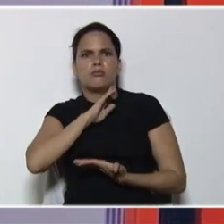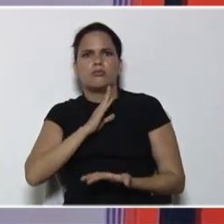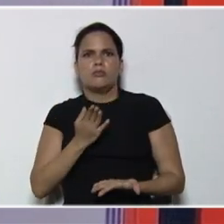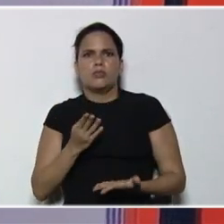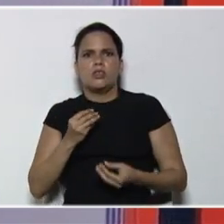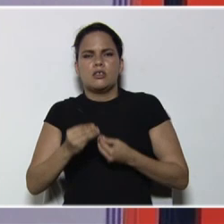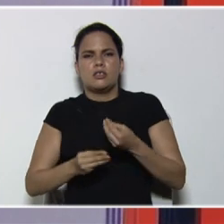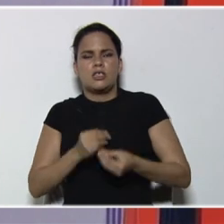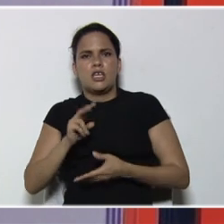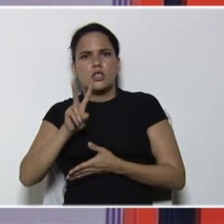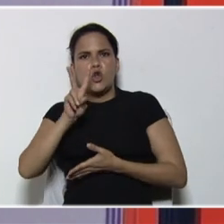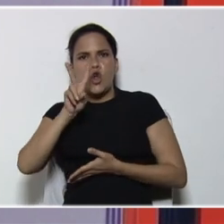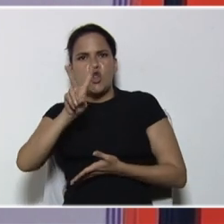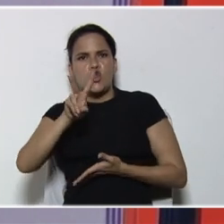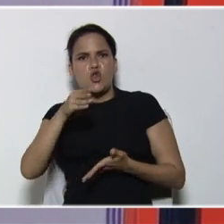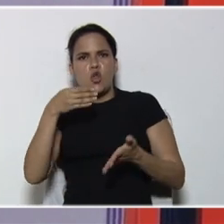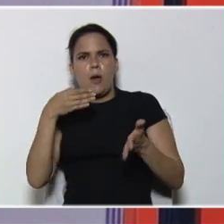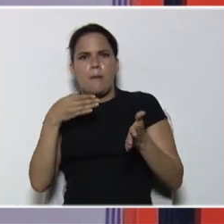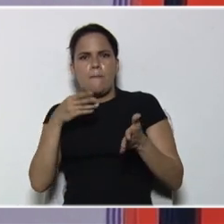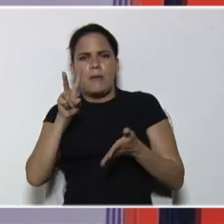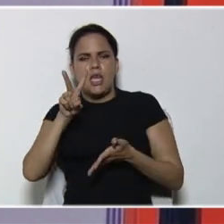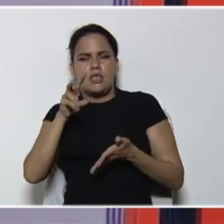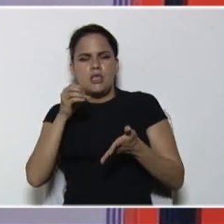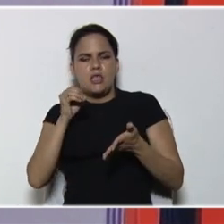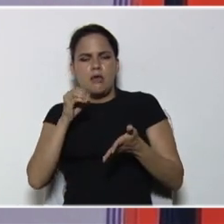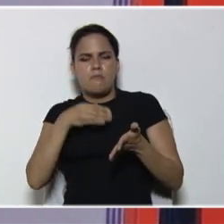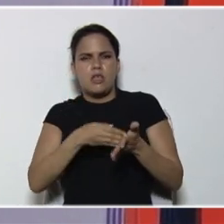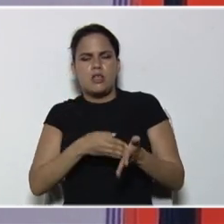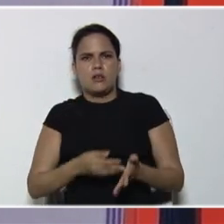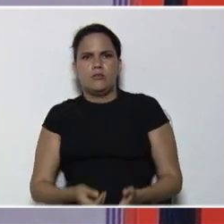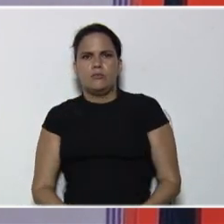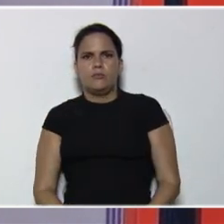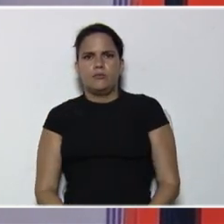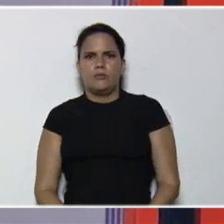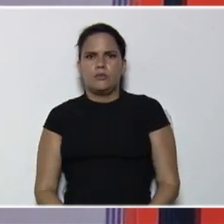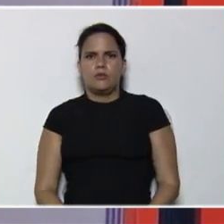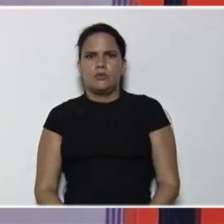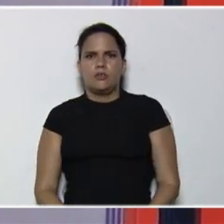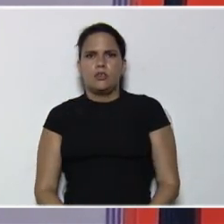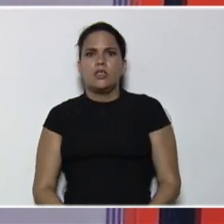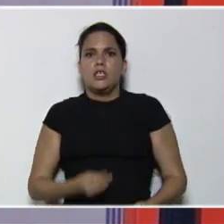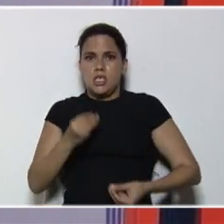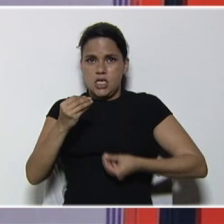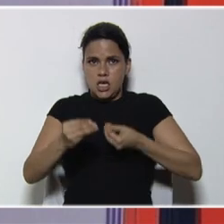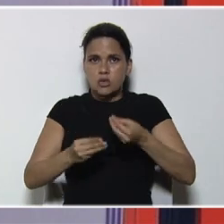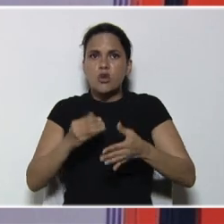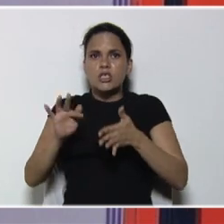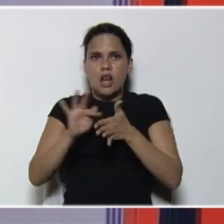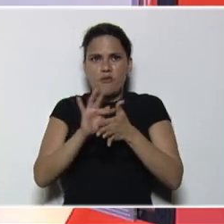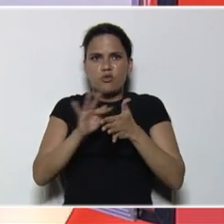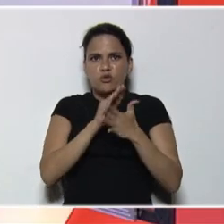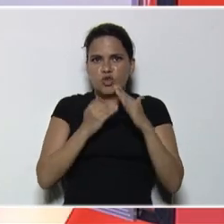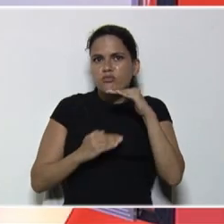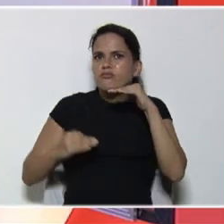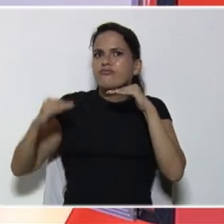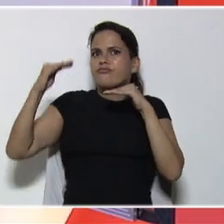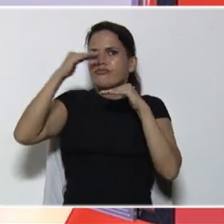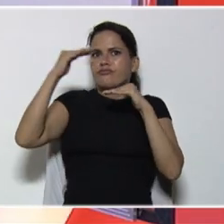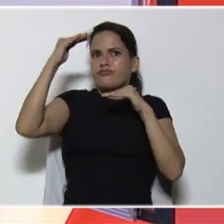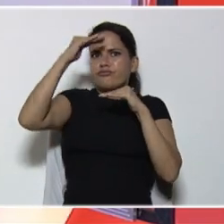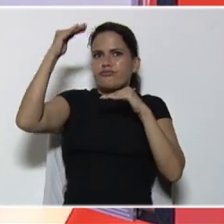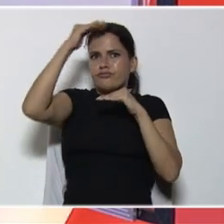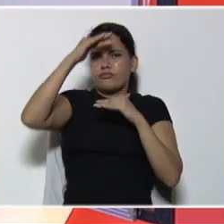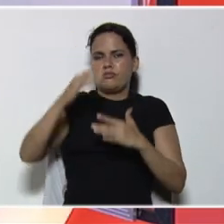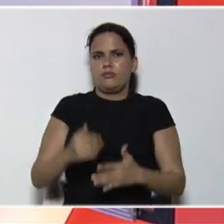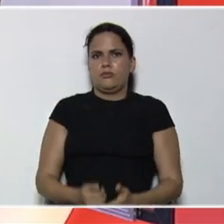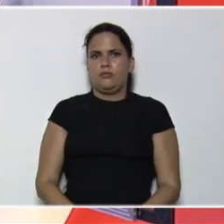lo multiplico por dos, me va a dar 20.000, y eso me hace, la función exponencial, la